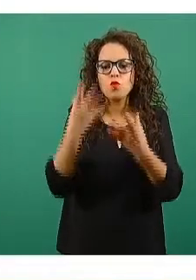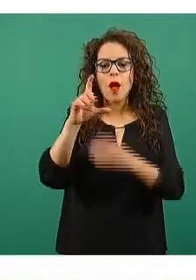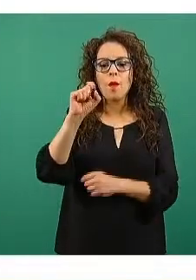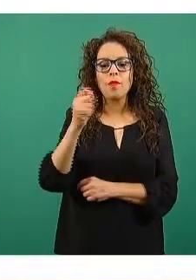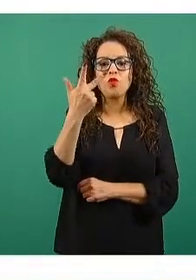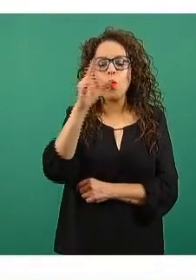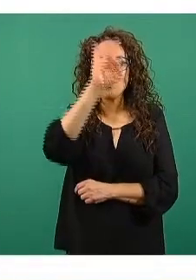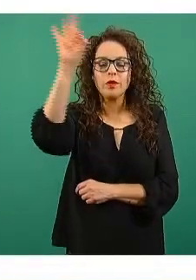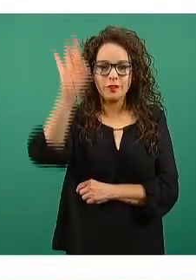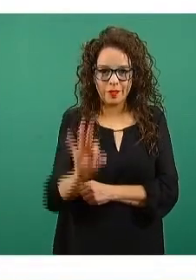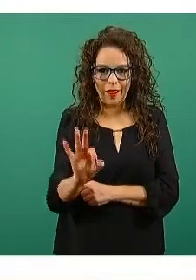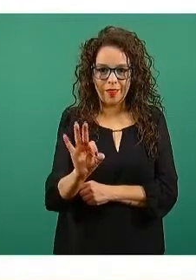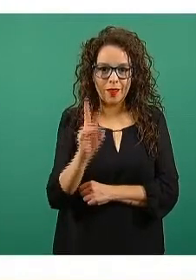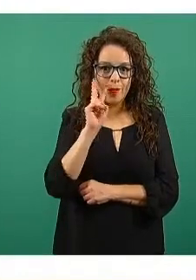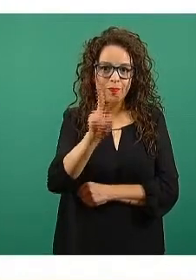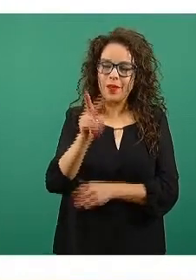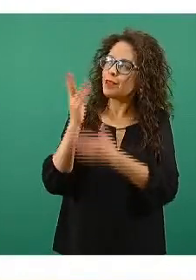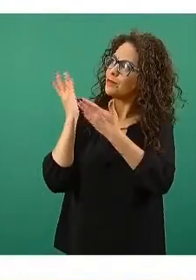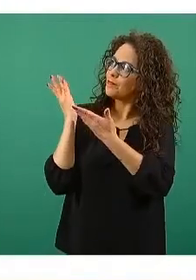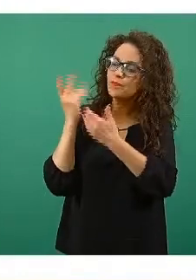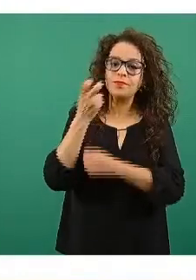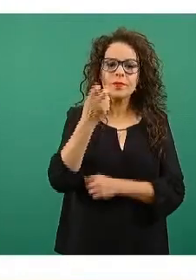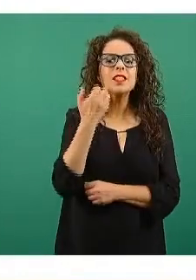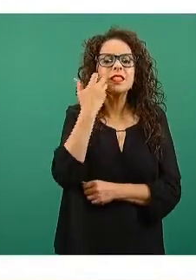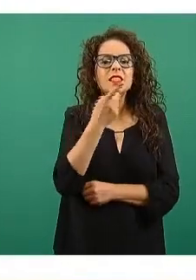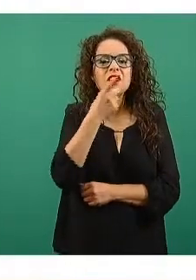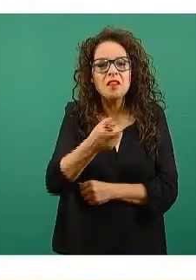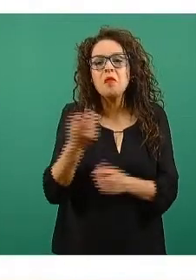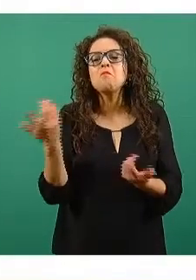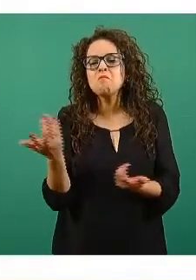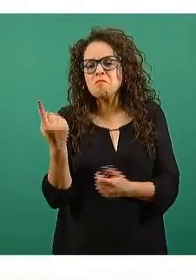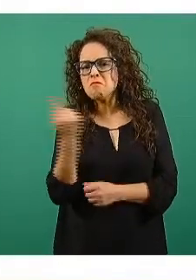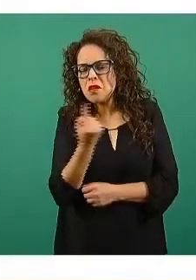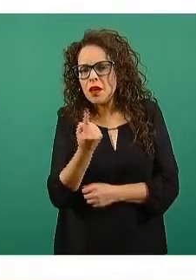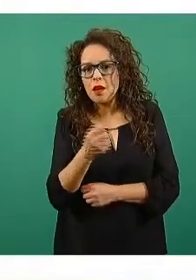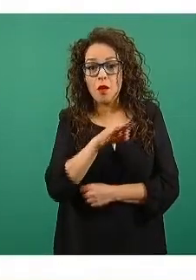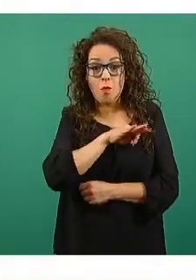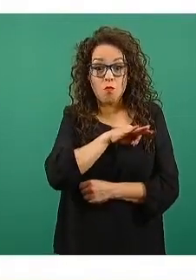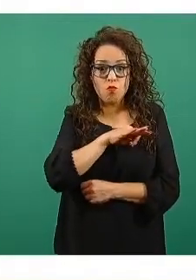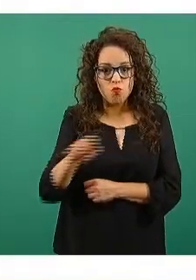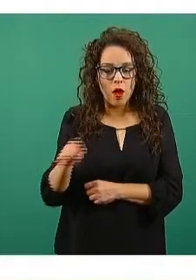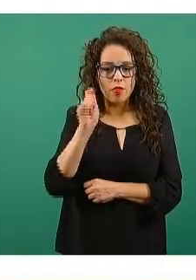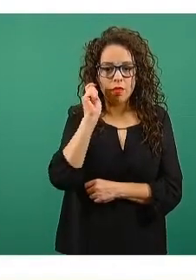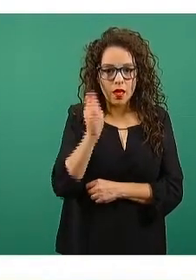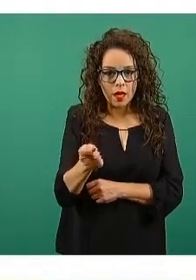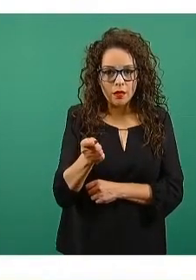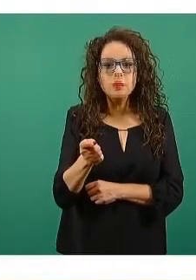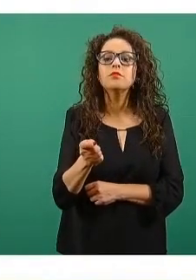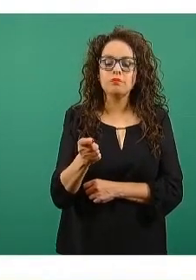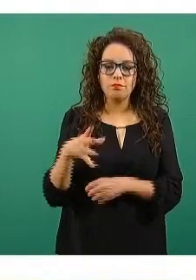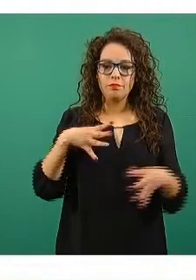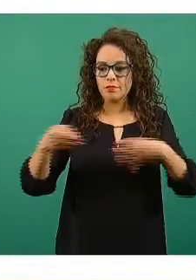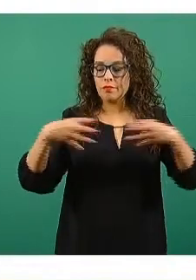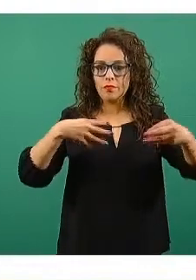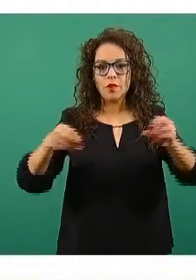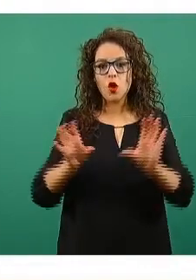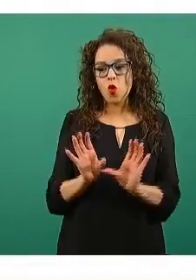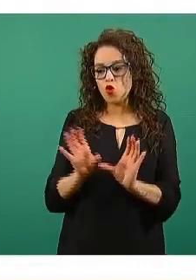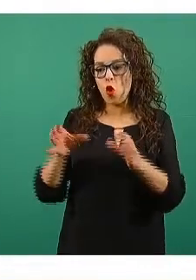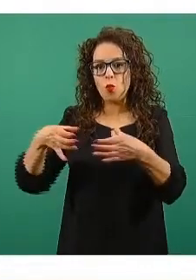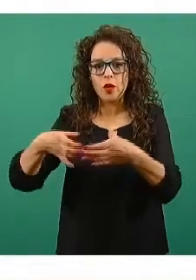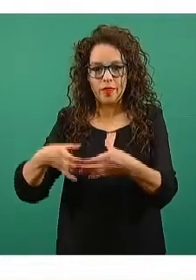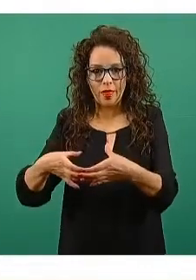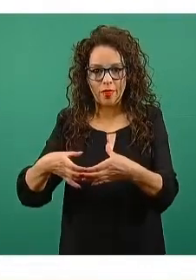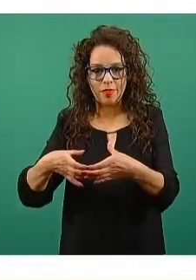ciento. Esto nos habla evidentemente de la posibilidad también de transmisión comunitaria. Y como ustedes